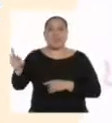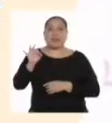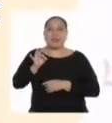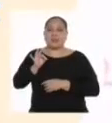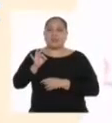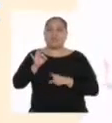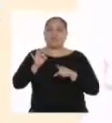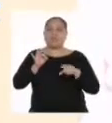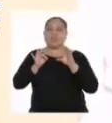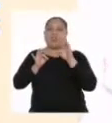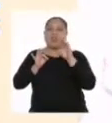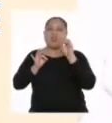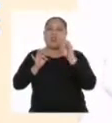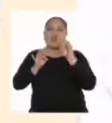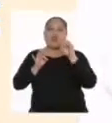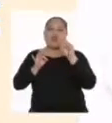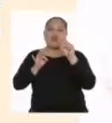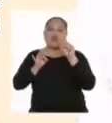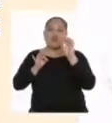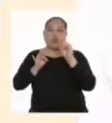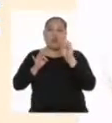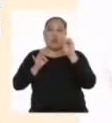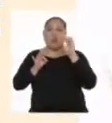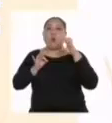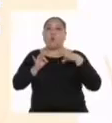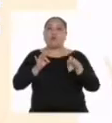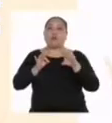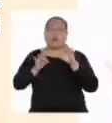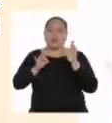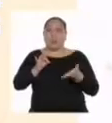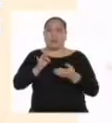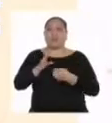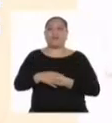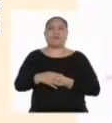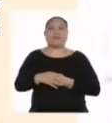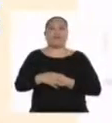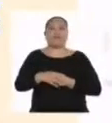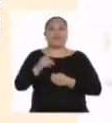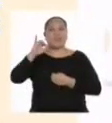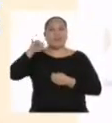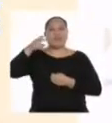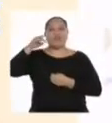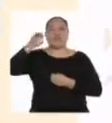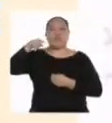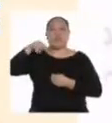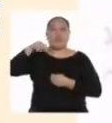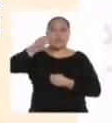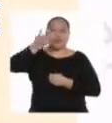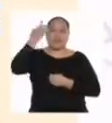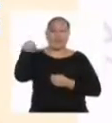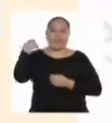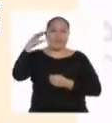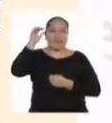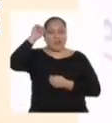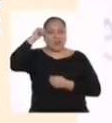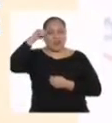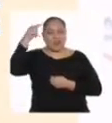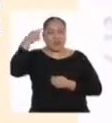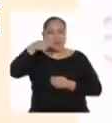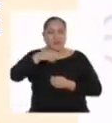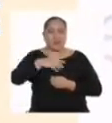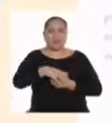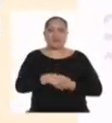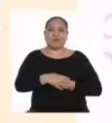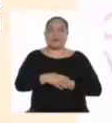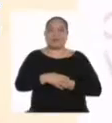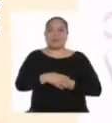se conoce como el costo de la oportunidad. Ahora que Jonathan del pasado ya refrescó nuestras mentes,